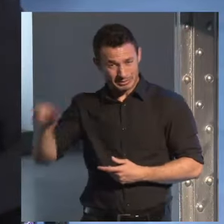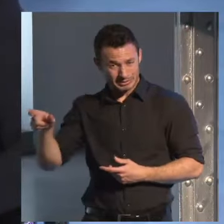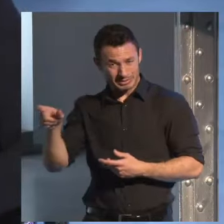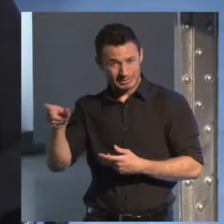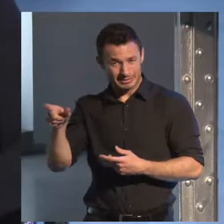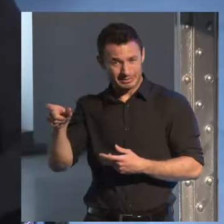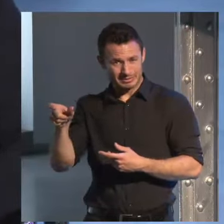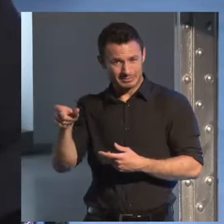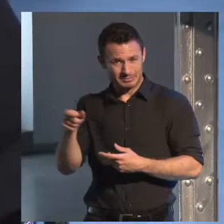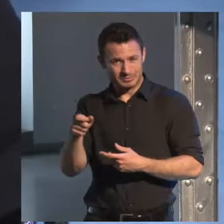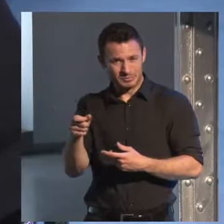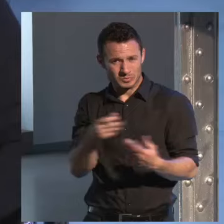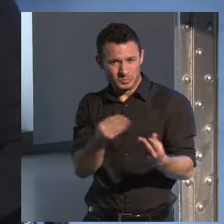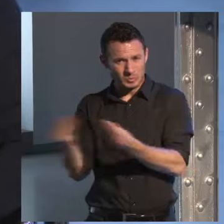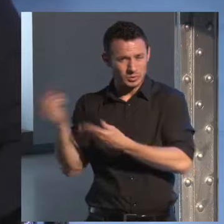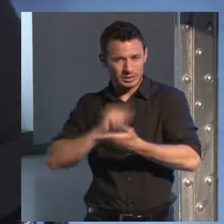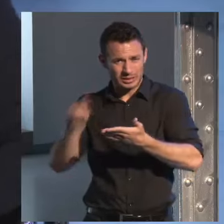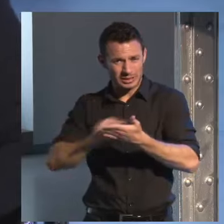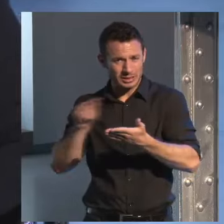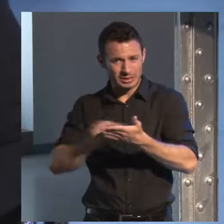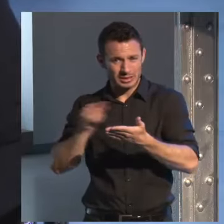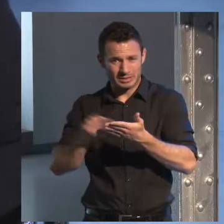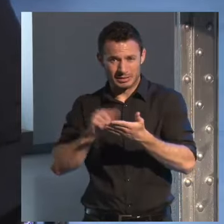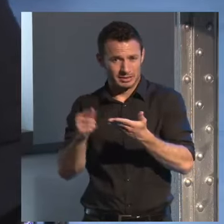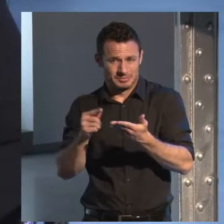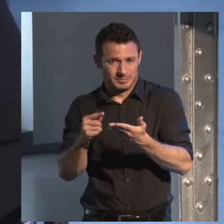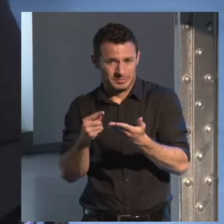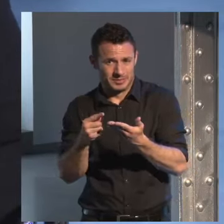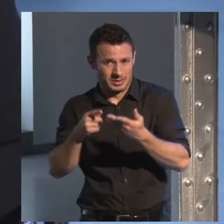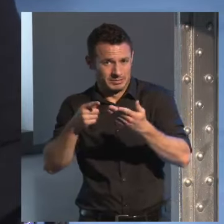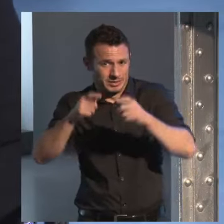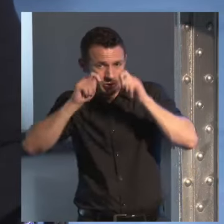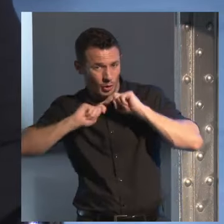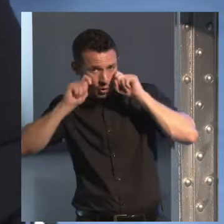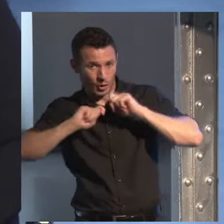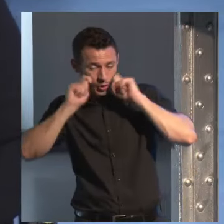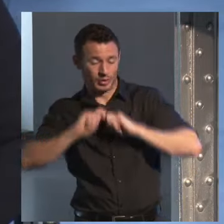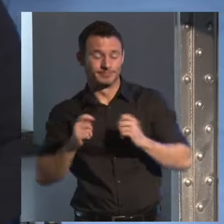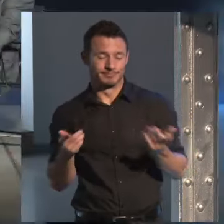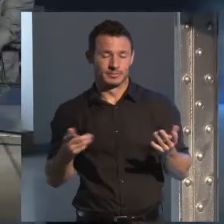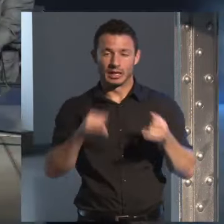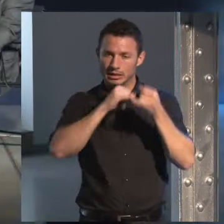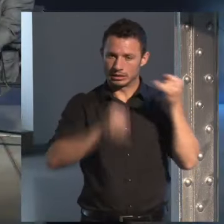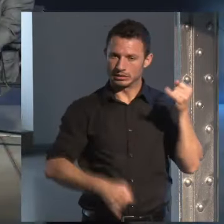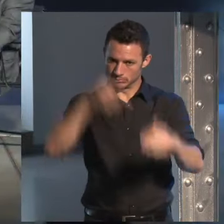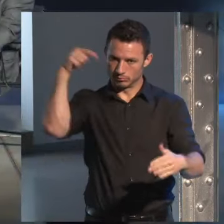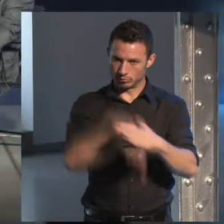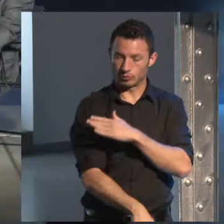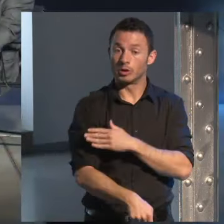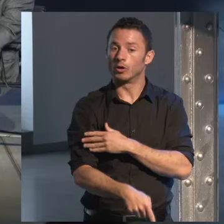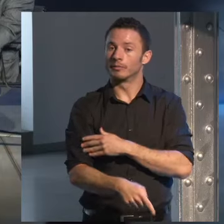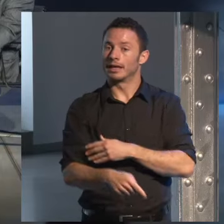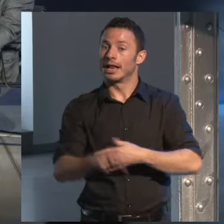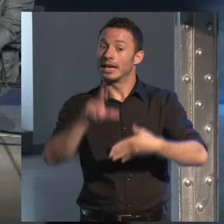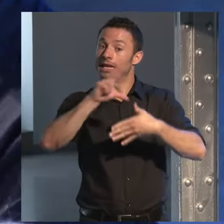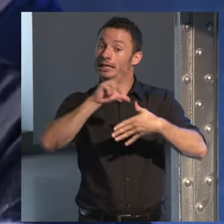escribiendo y que está llorando según la tradición española escribir y que la crisis profunda pero en el caso de latinoamérica